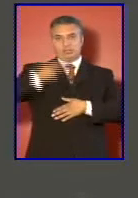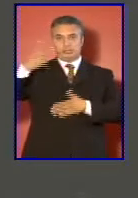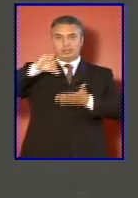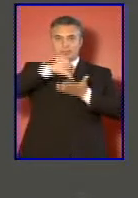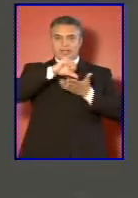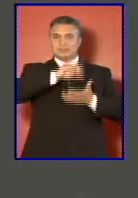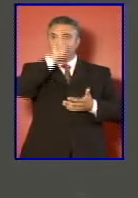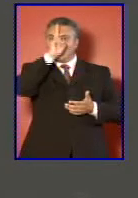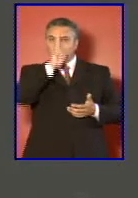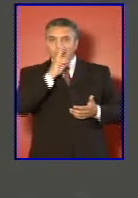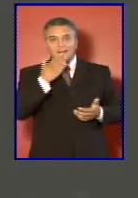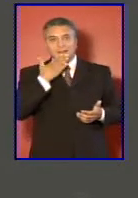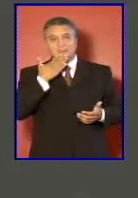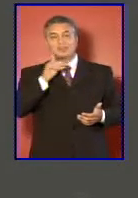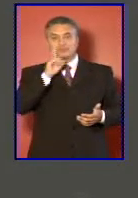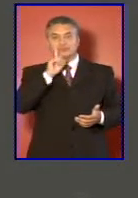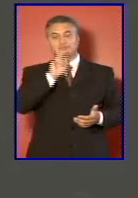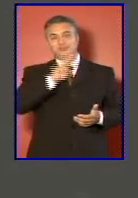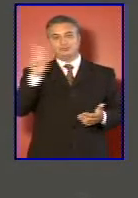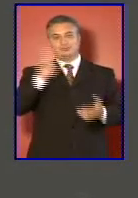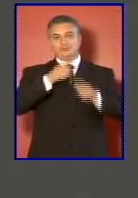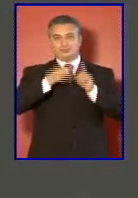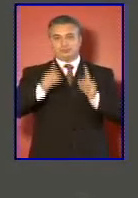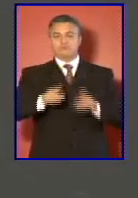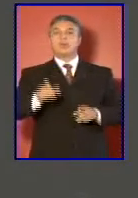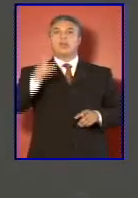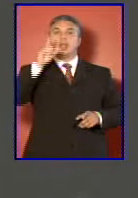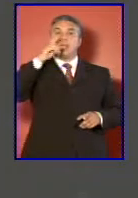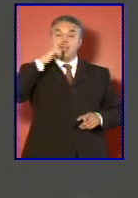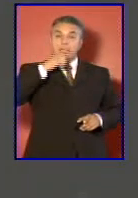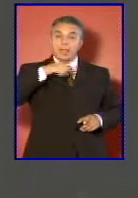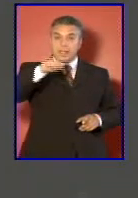que tenemos con Argentina. Con Argentina